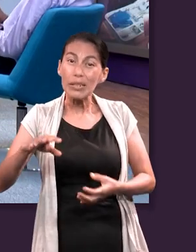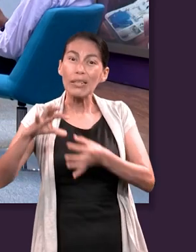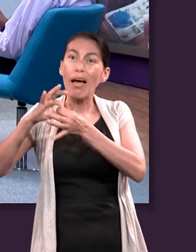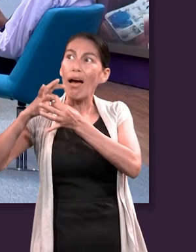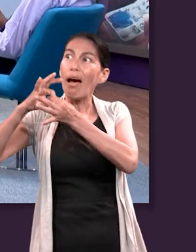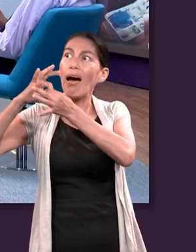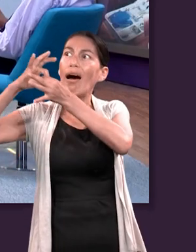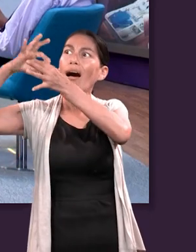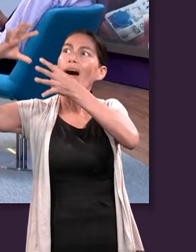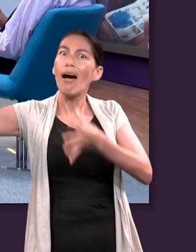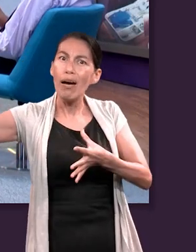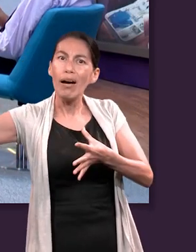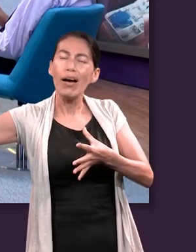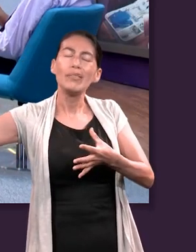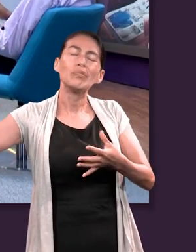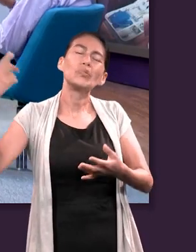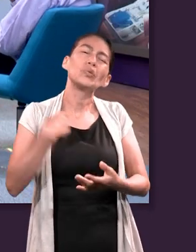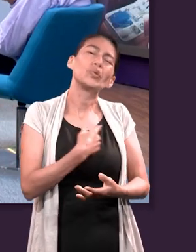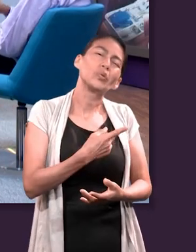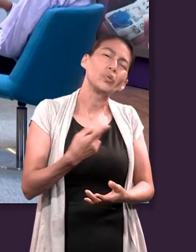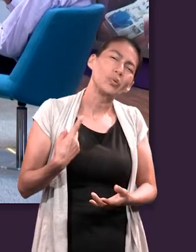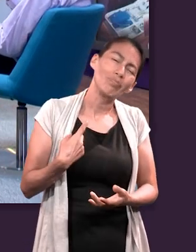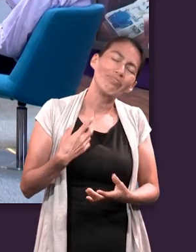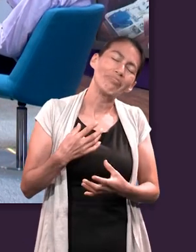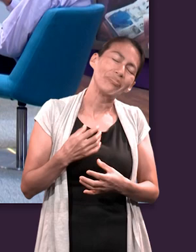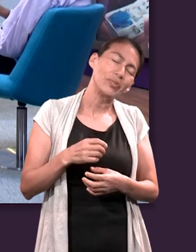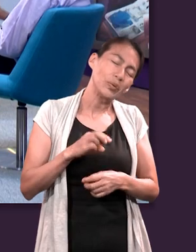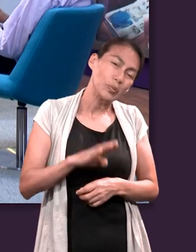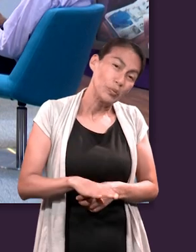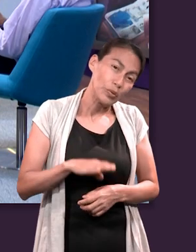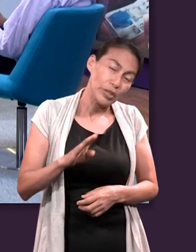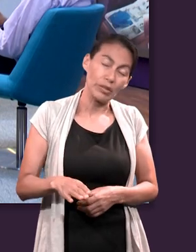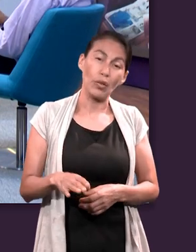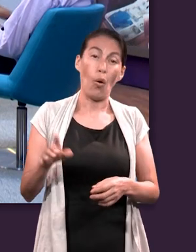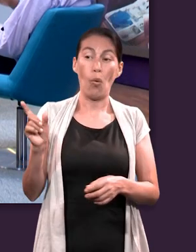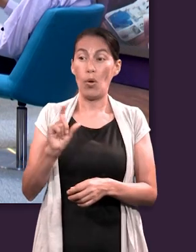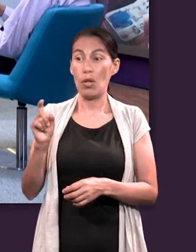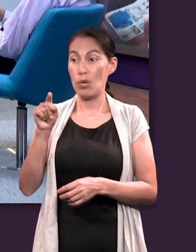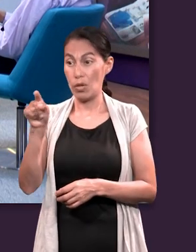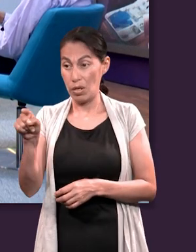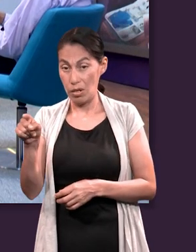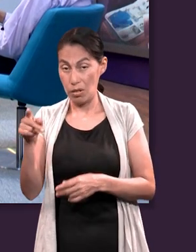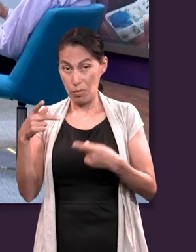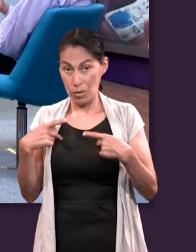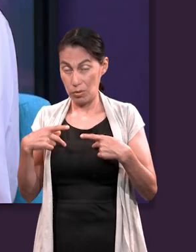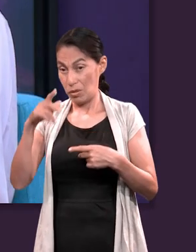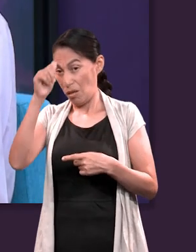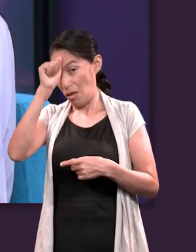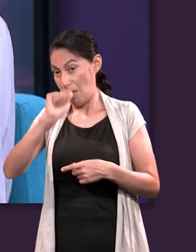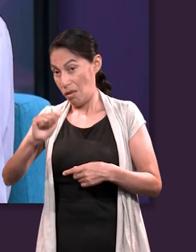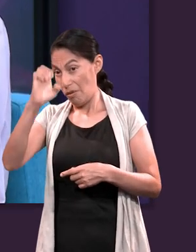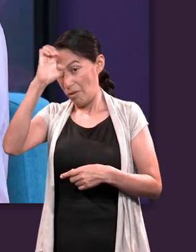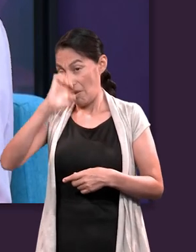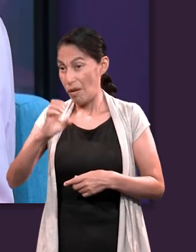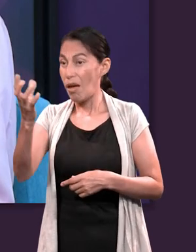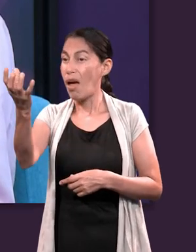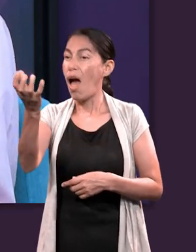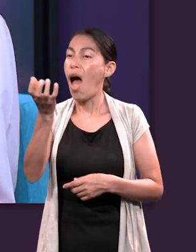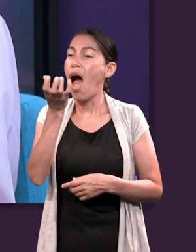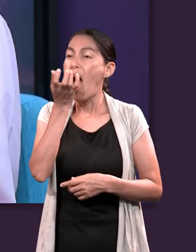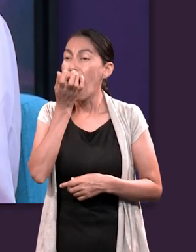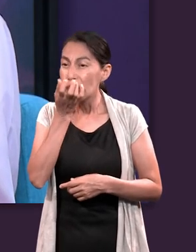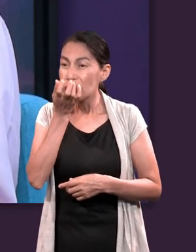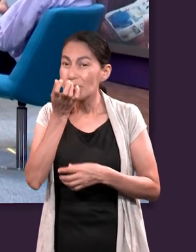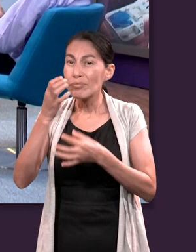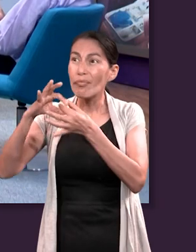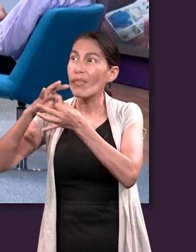refería en ese momento, que en el instante en que le desobedecieran al comer de ese fruto, crearían esa separación